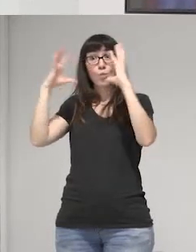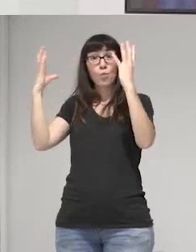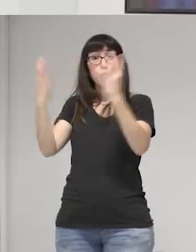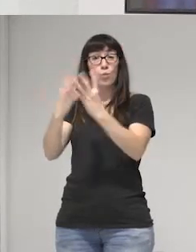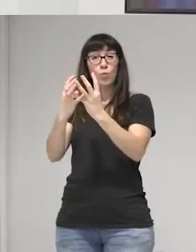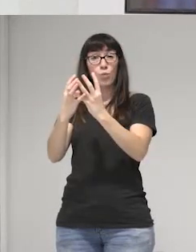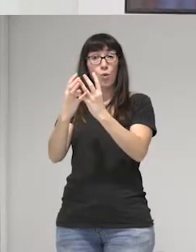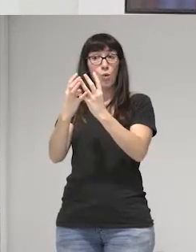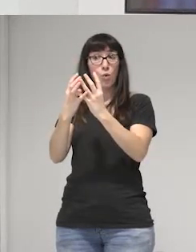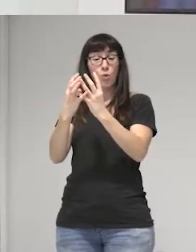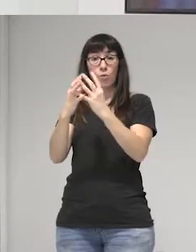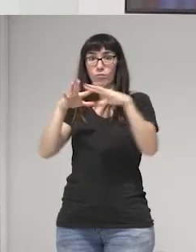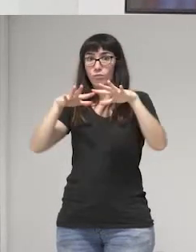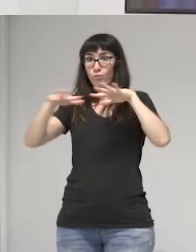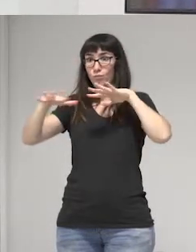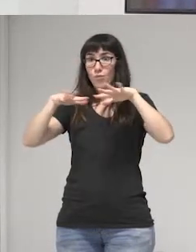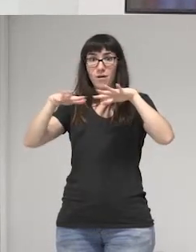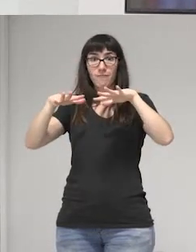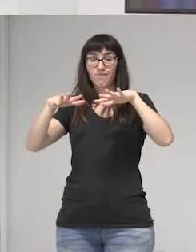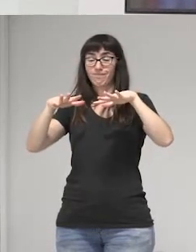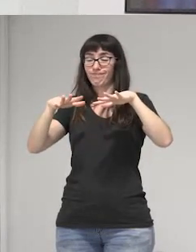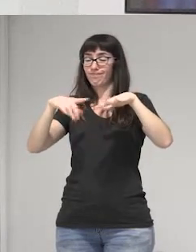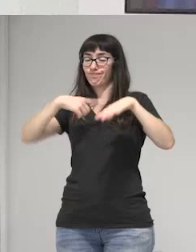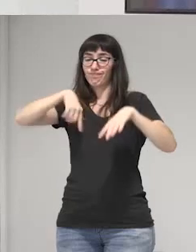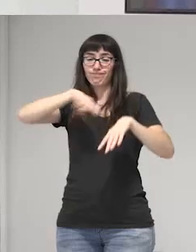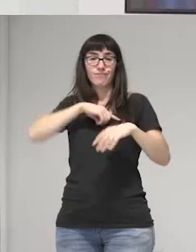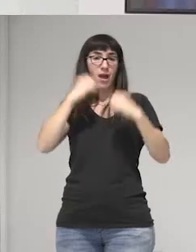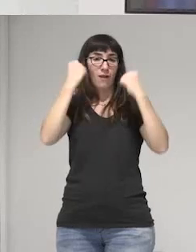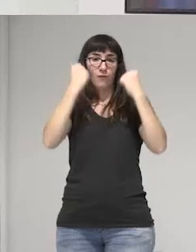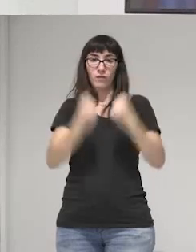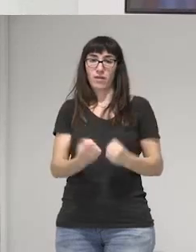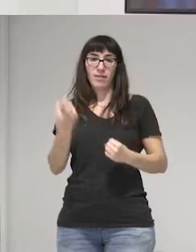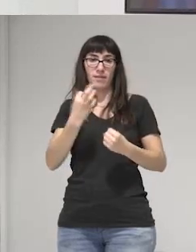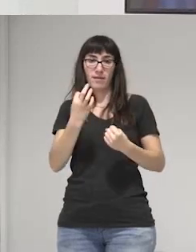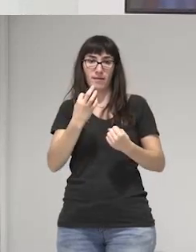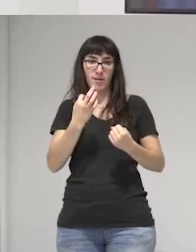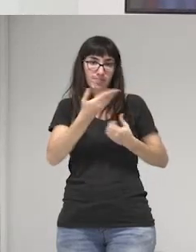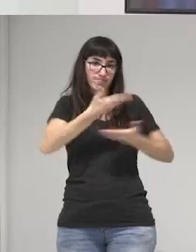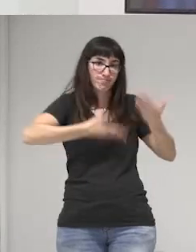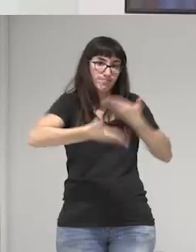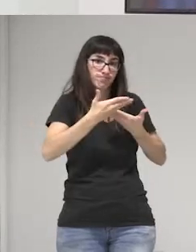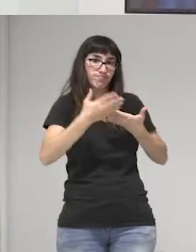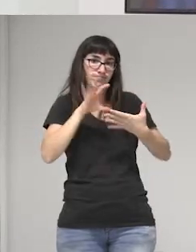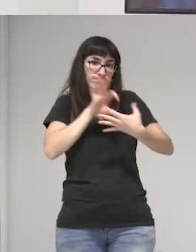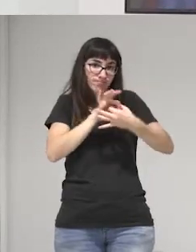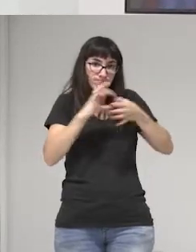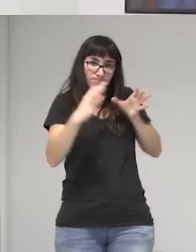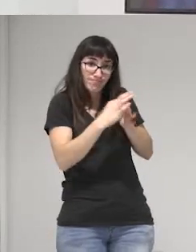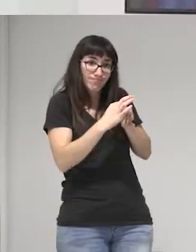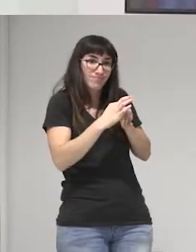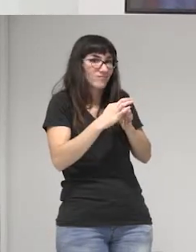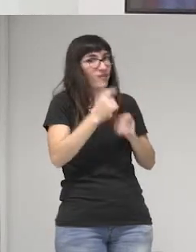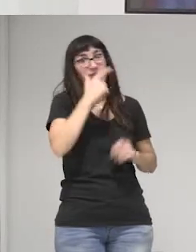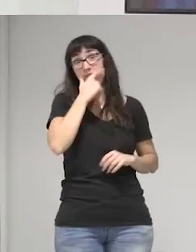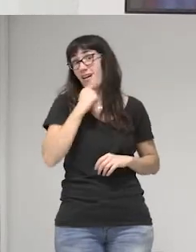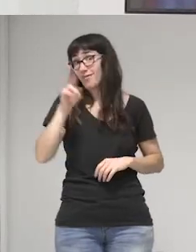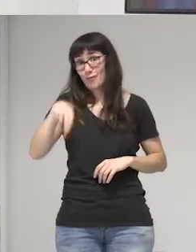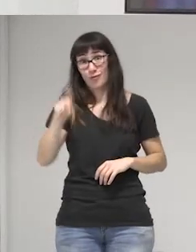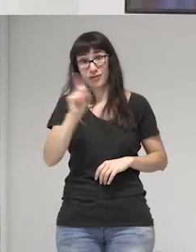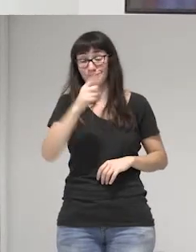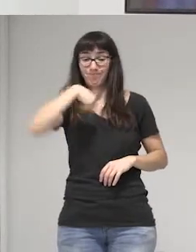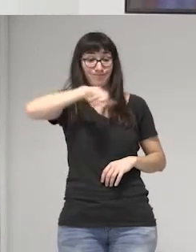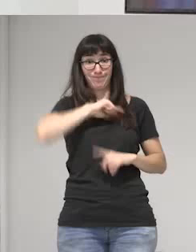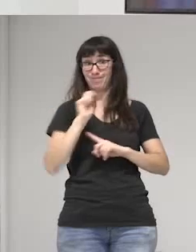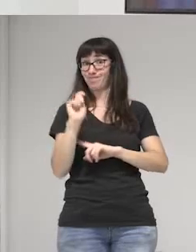tenemos que entonces estar aliados, articulados, que no es nada fácil, nosotras no lo hemos logrado,